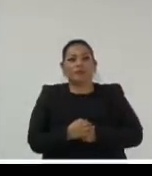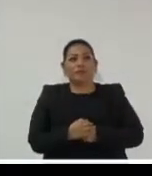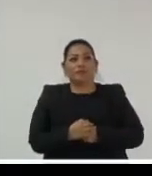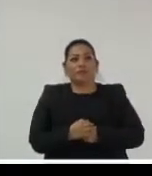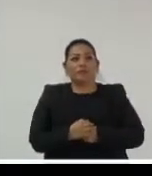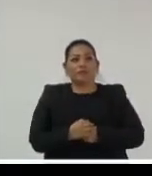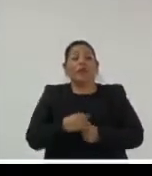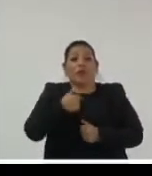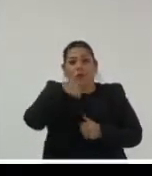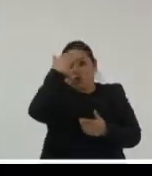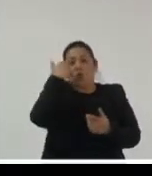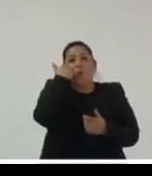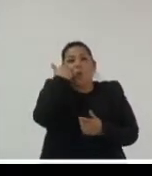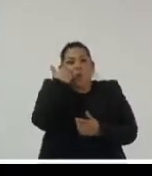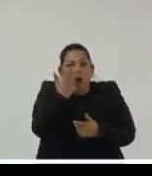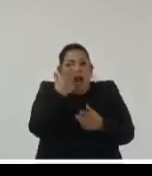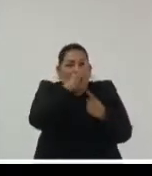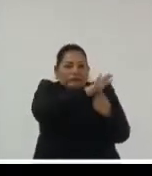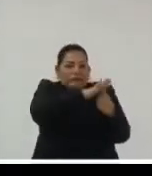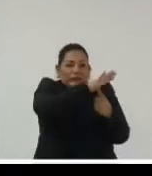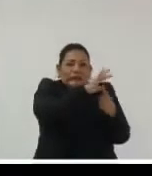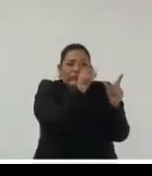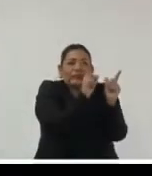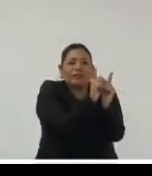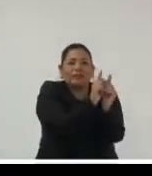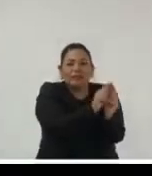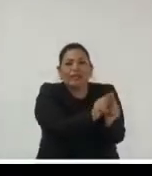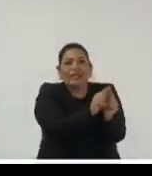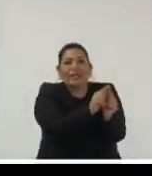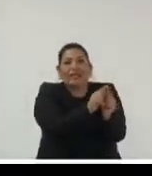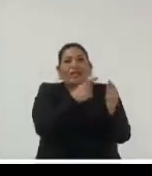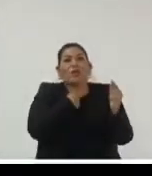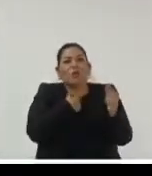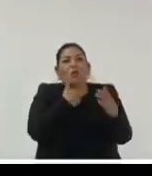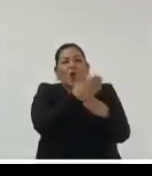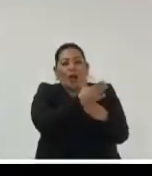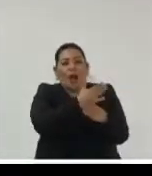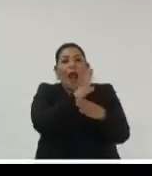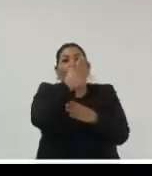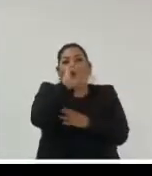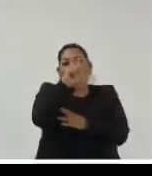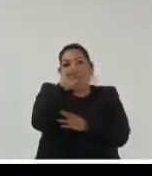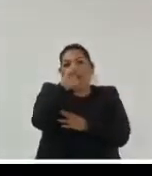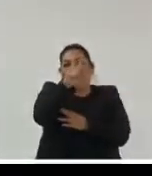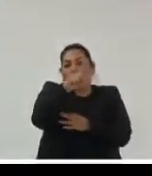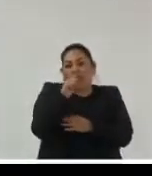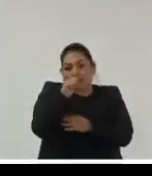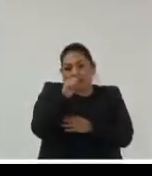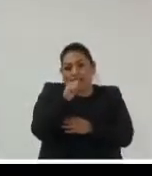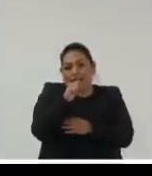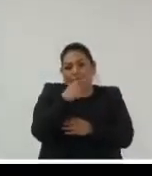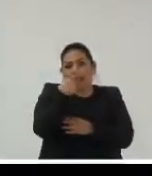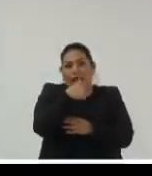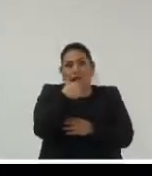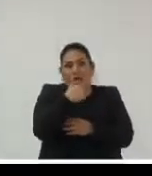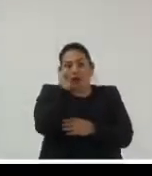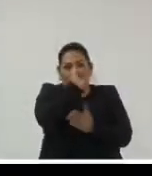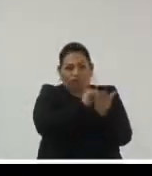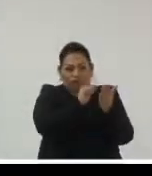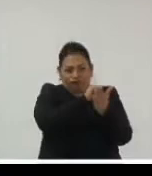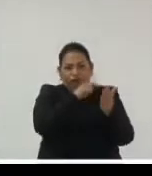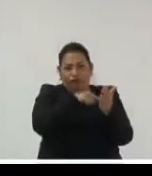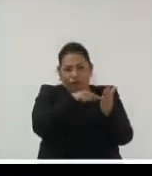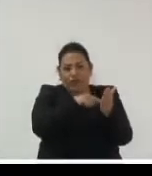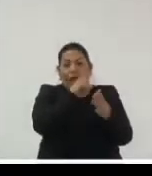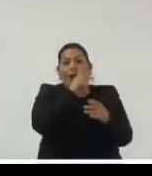yo quería como contextualizarlo un poquito y me fui a buscar en el caso de alexa verdad el sitio de agregador de visitas